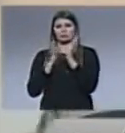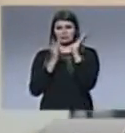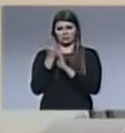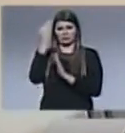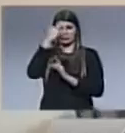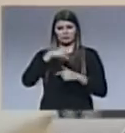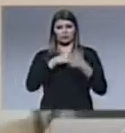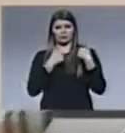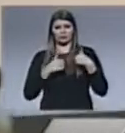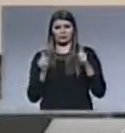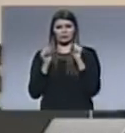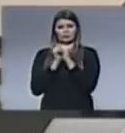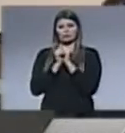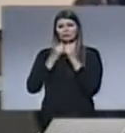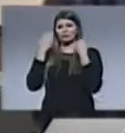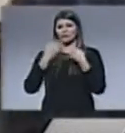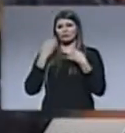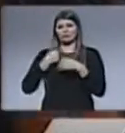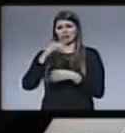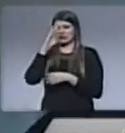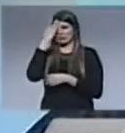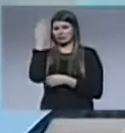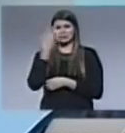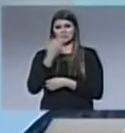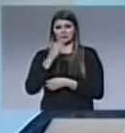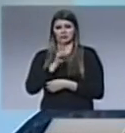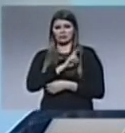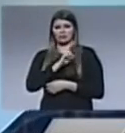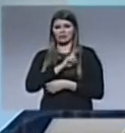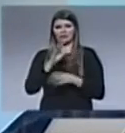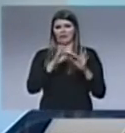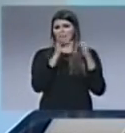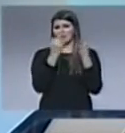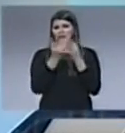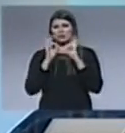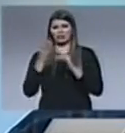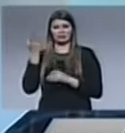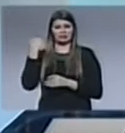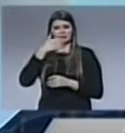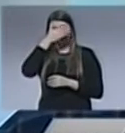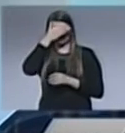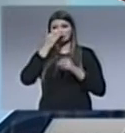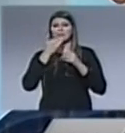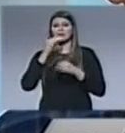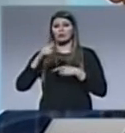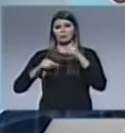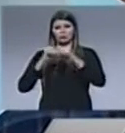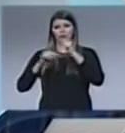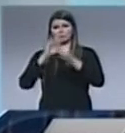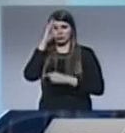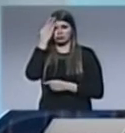con mi Señor y Salvador. Y Él cambió realmente mi vida, mi familia, toda era inconversa. Y algunos